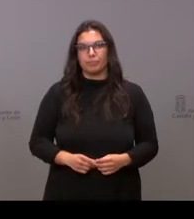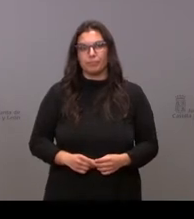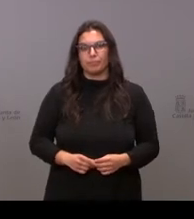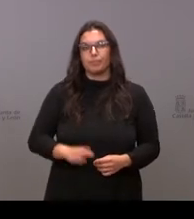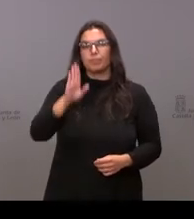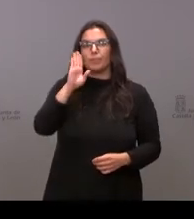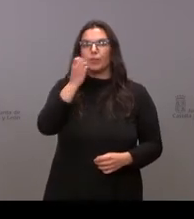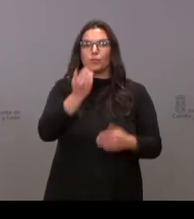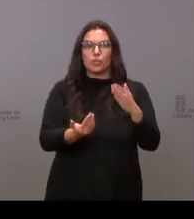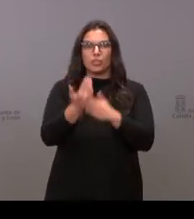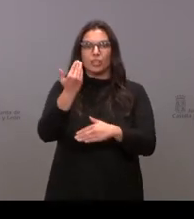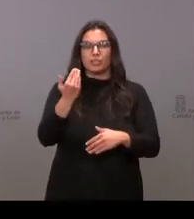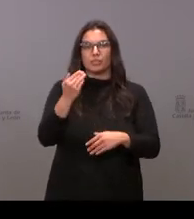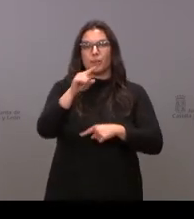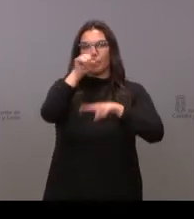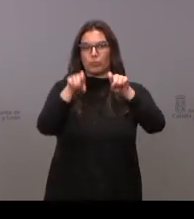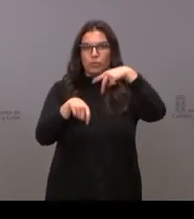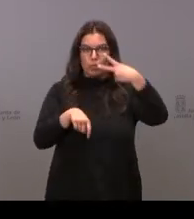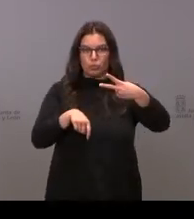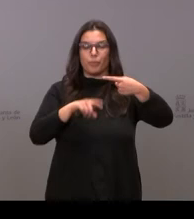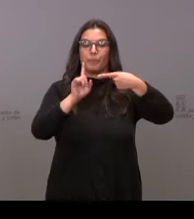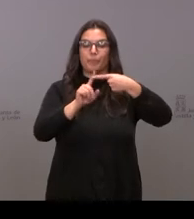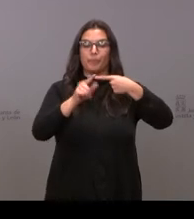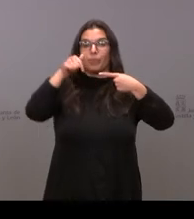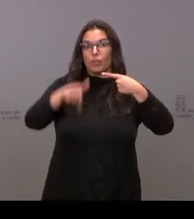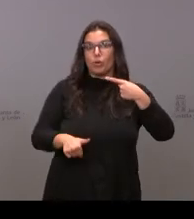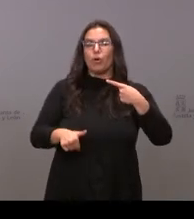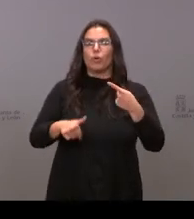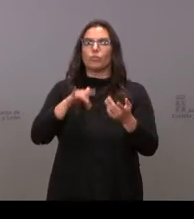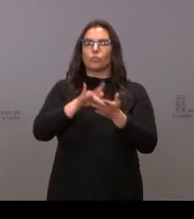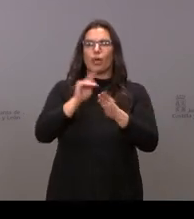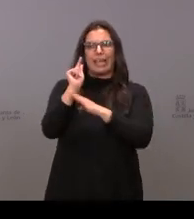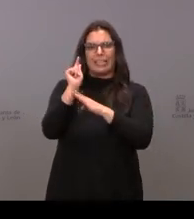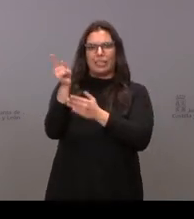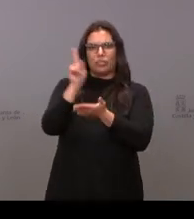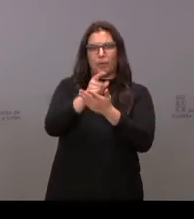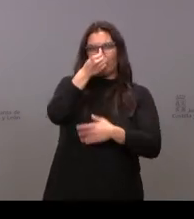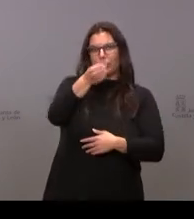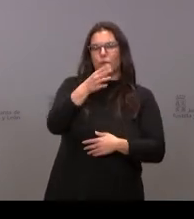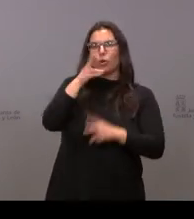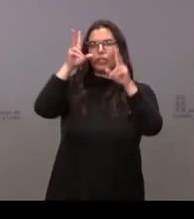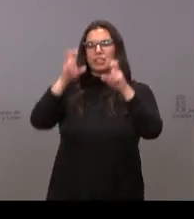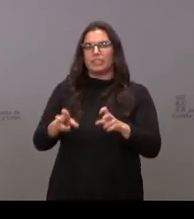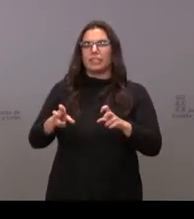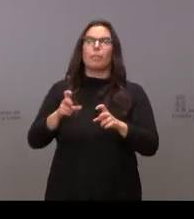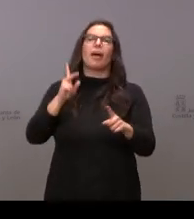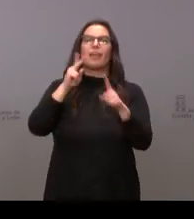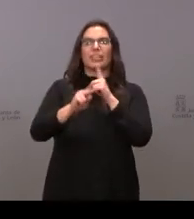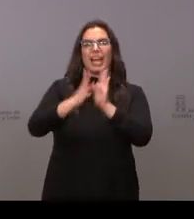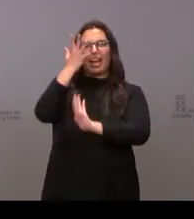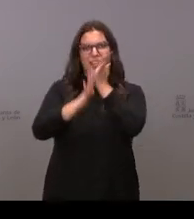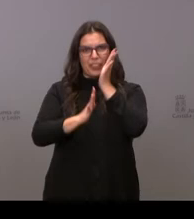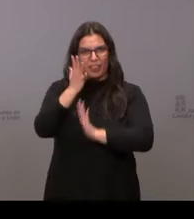Hola, buenos días. Dos preguntas. Por un lado, hoy ha habido nuevas críticas por parte del PSOE sobre el operativo de incendios, hablando de mala organización y